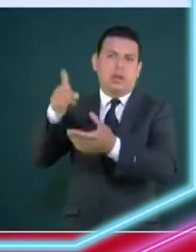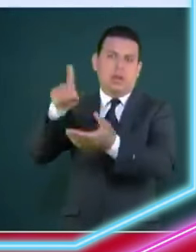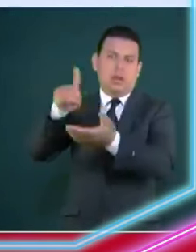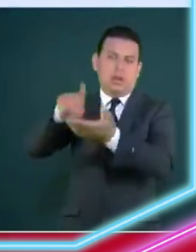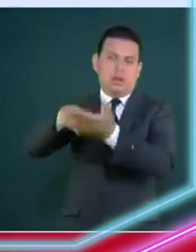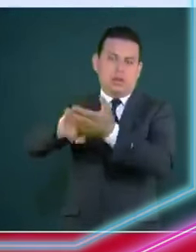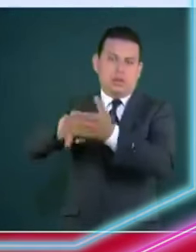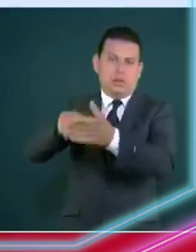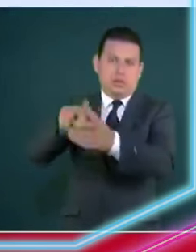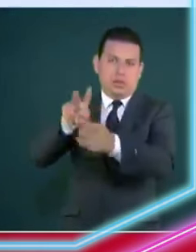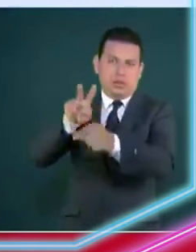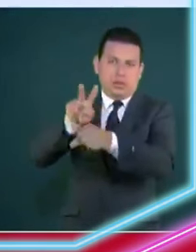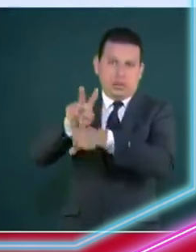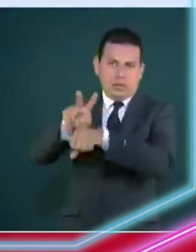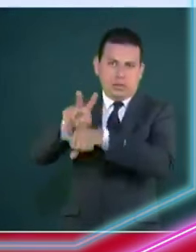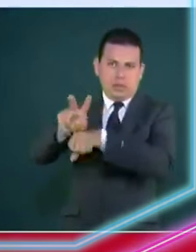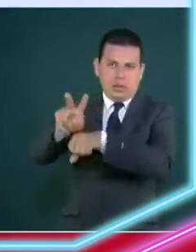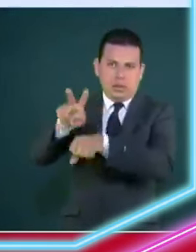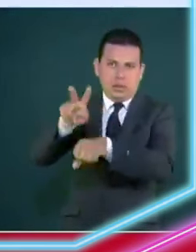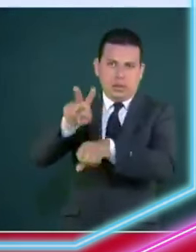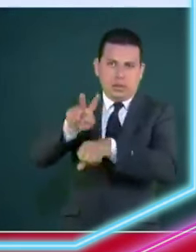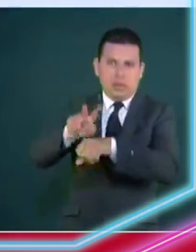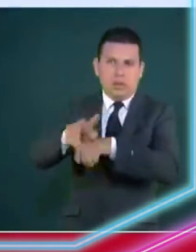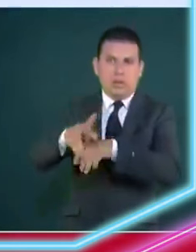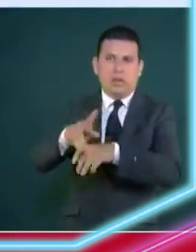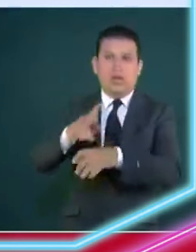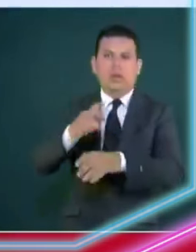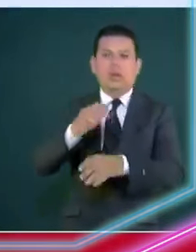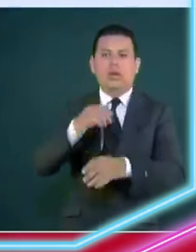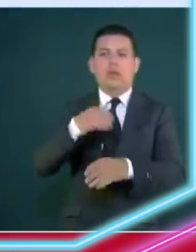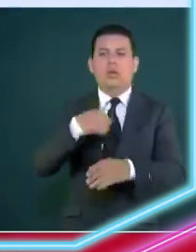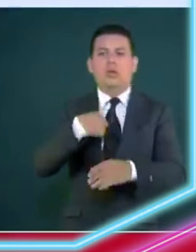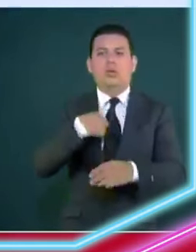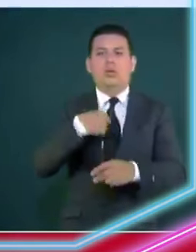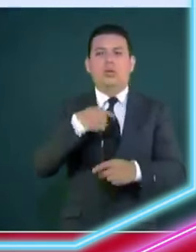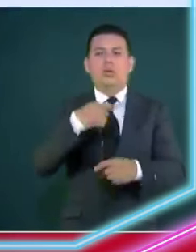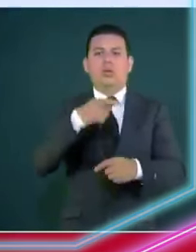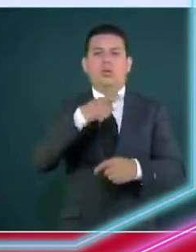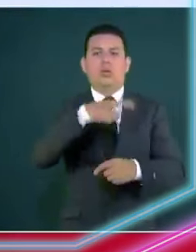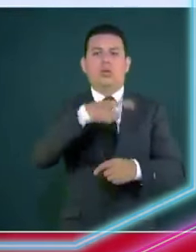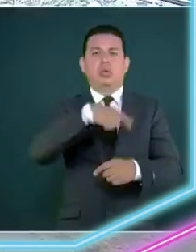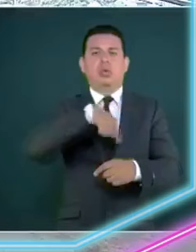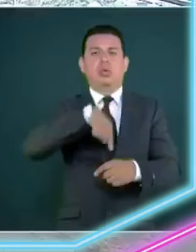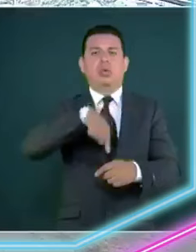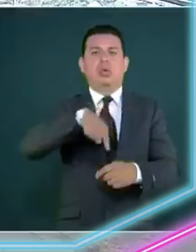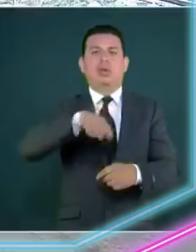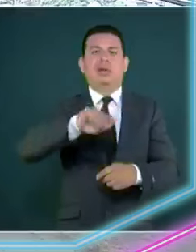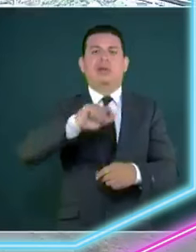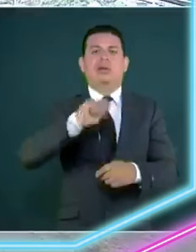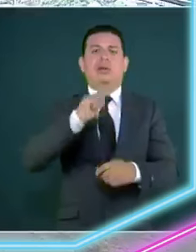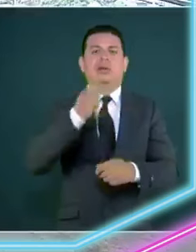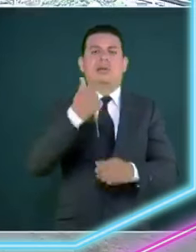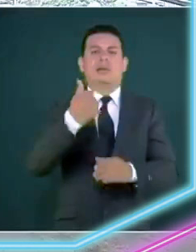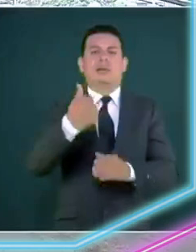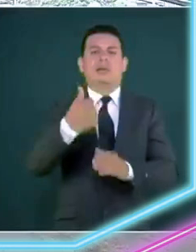trabajan un montón y tienen que hacerlo porque dejan en su país a sus familias y tienen que hacerlo porque les tienen que estar mandando